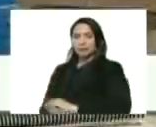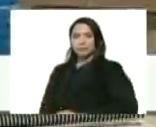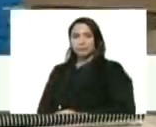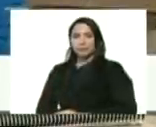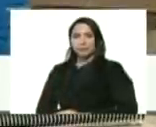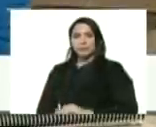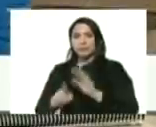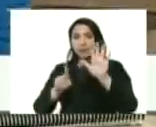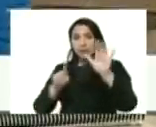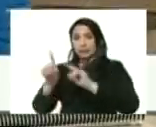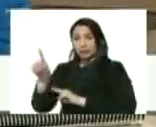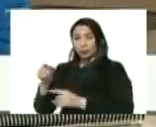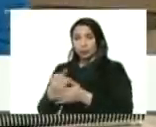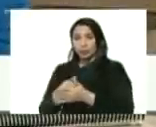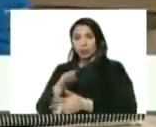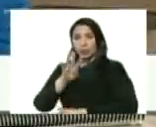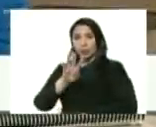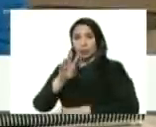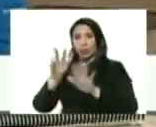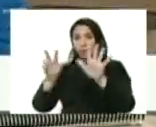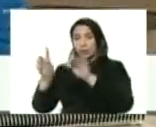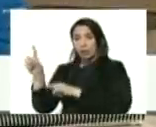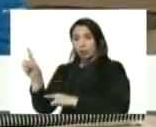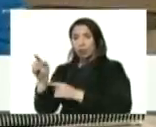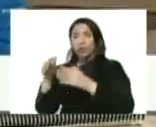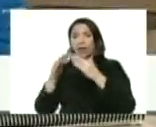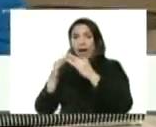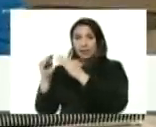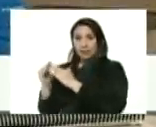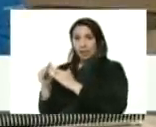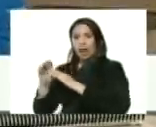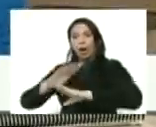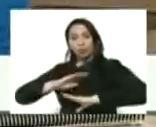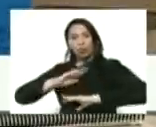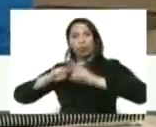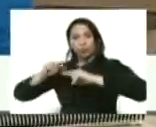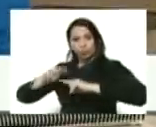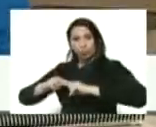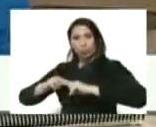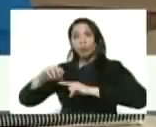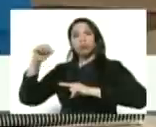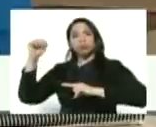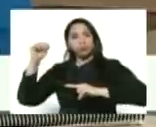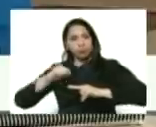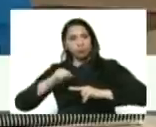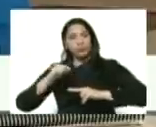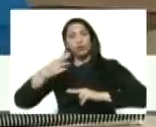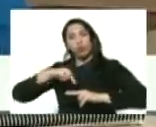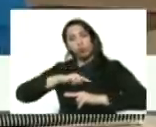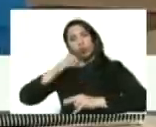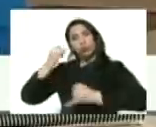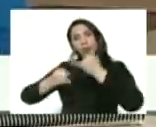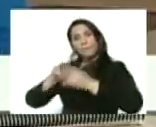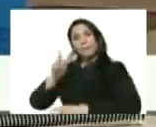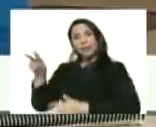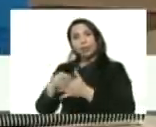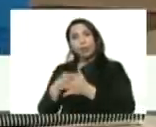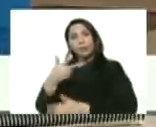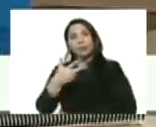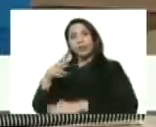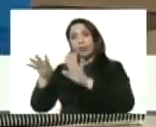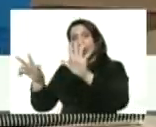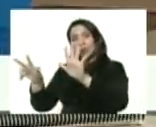61.481 viviendas con autoconstrucción sí señor vamos a culminar 22.038